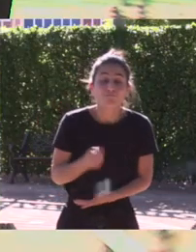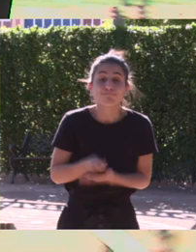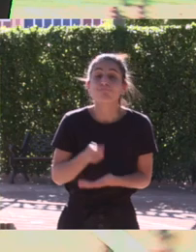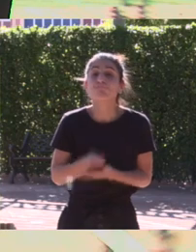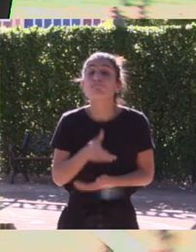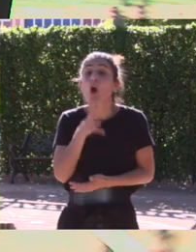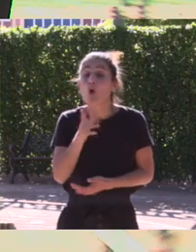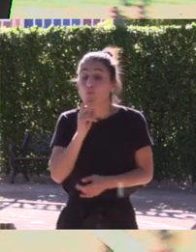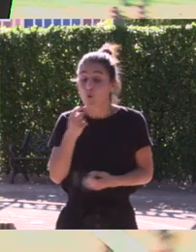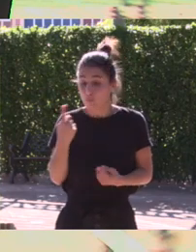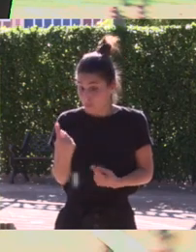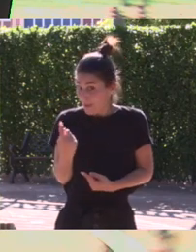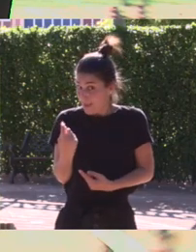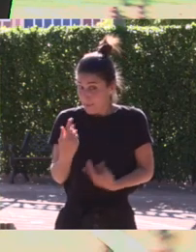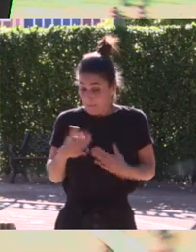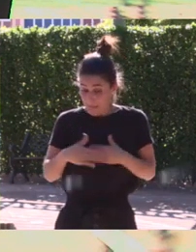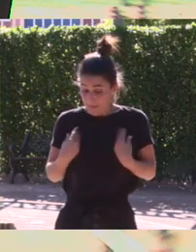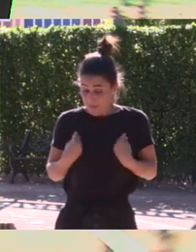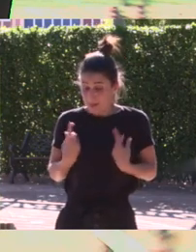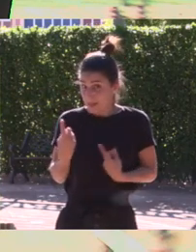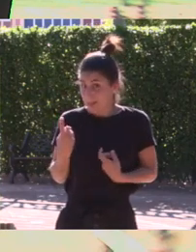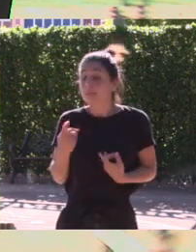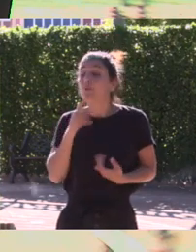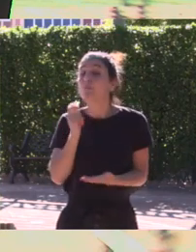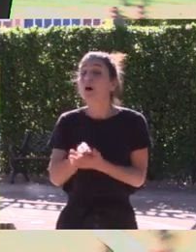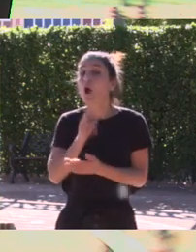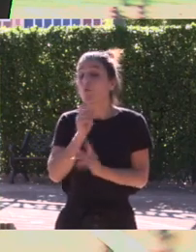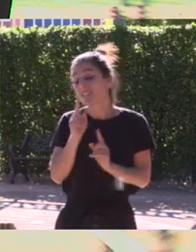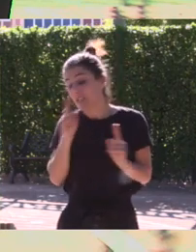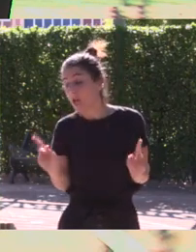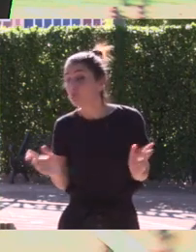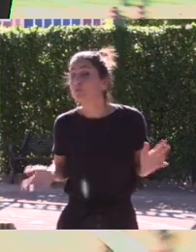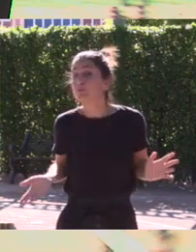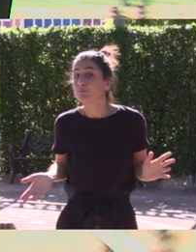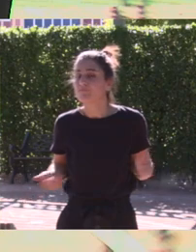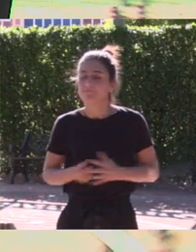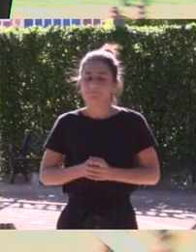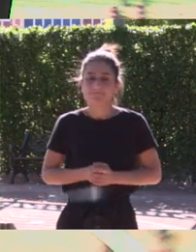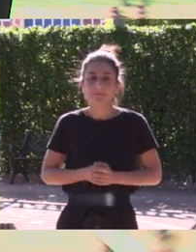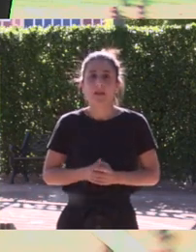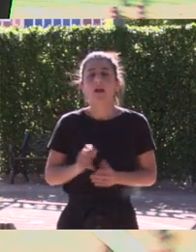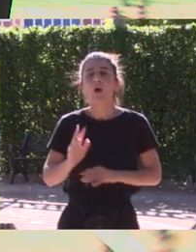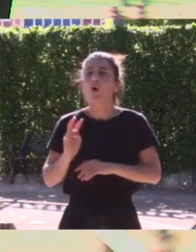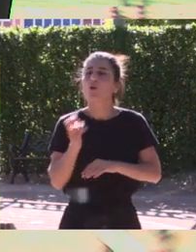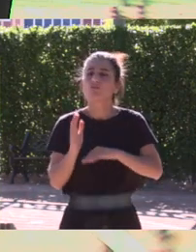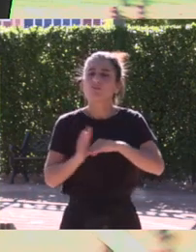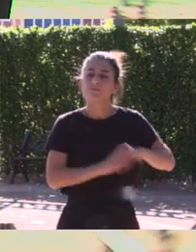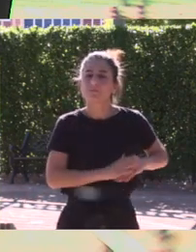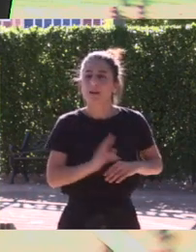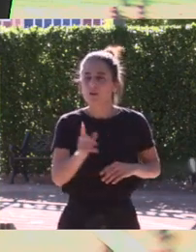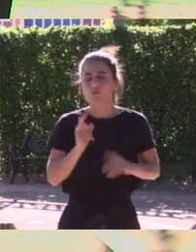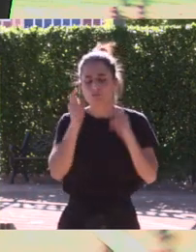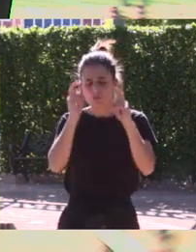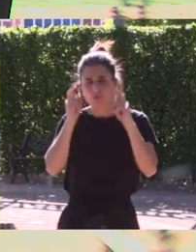tantas cosas que todos necesitamos para vivir otra cosa en la que me esforcé